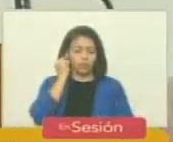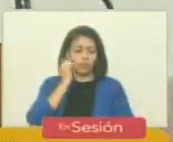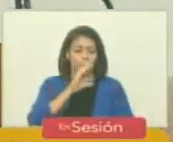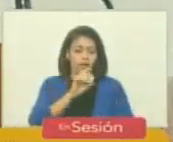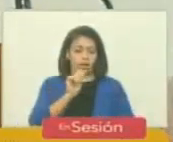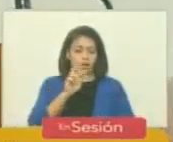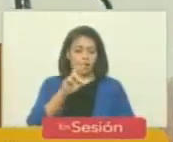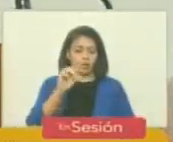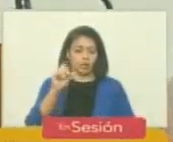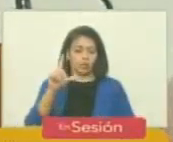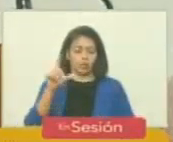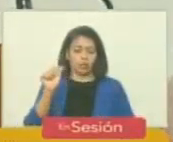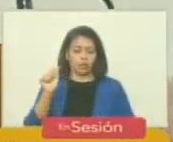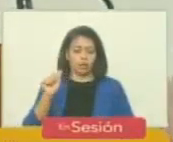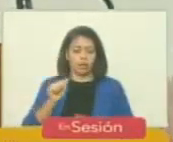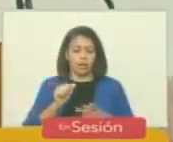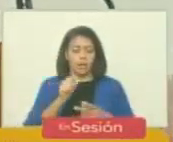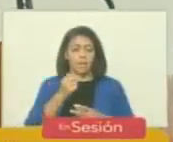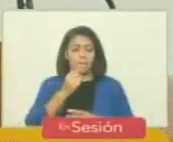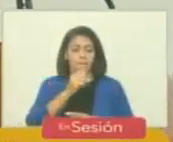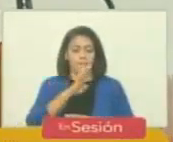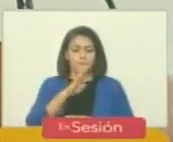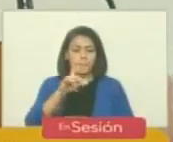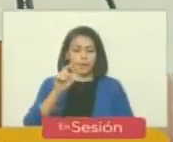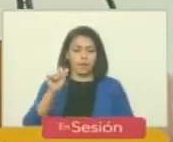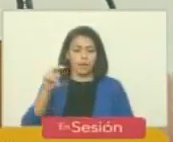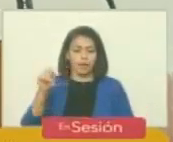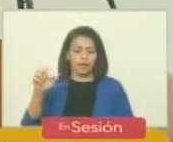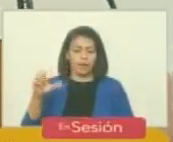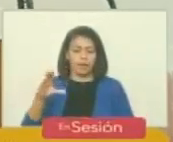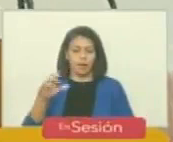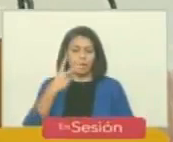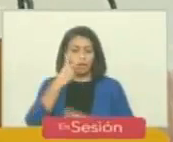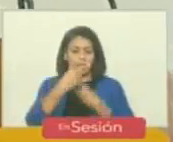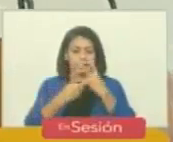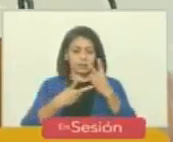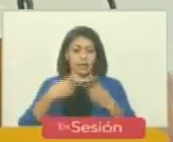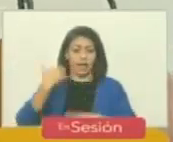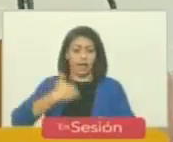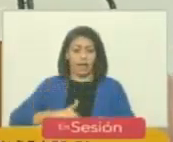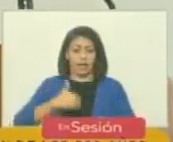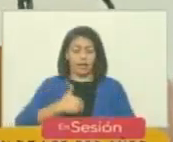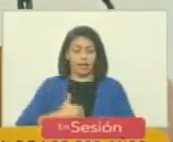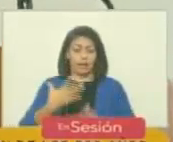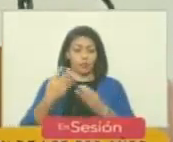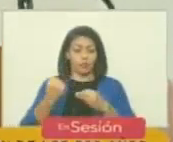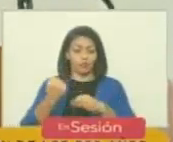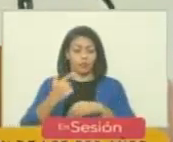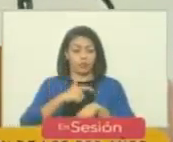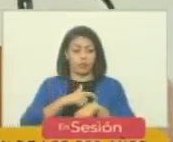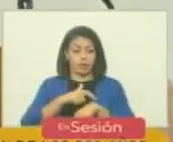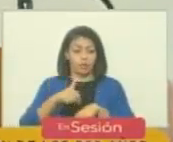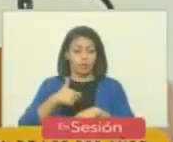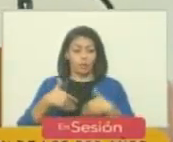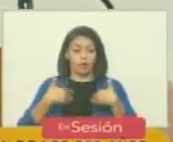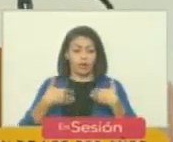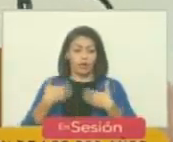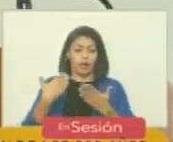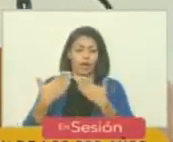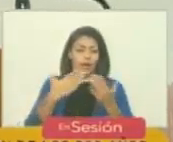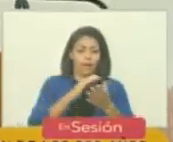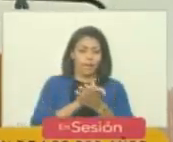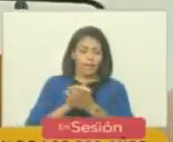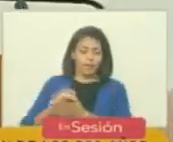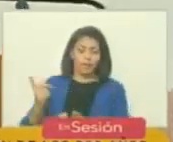chávez y blanca jove de visitarles en buenos aires y cada día cada hora fue emocionante porque nos sentimos entre amigos nos